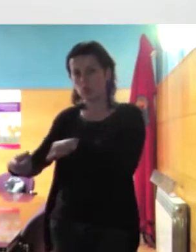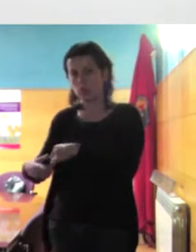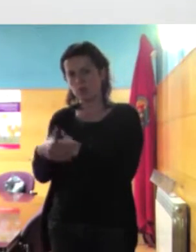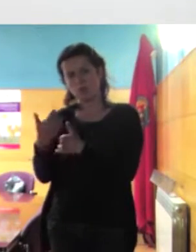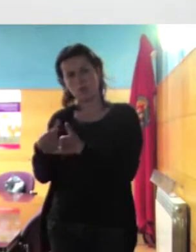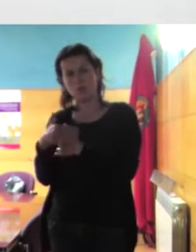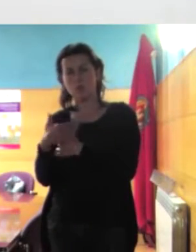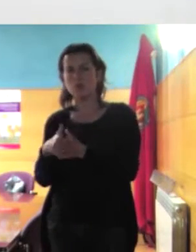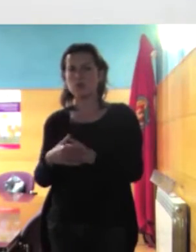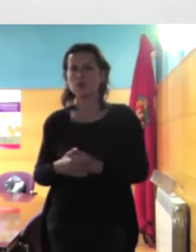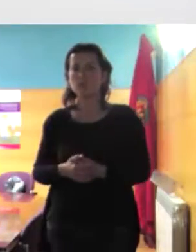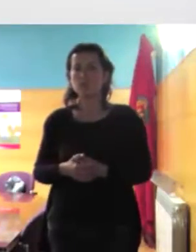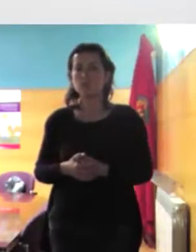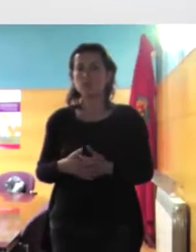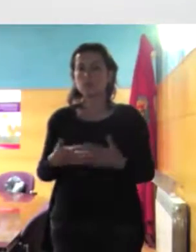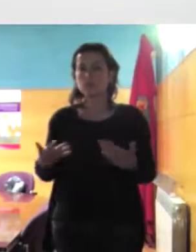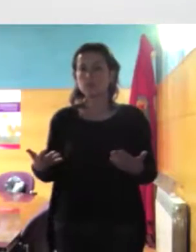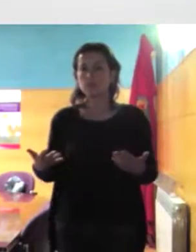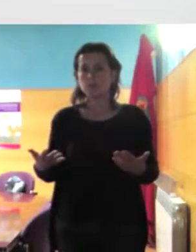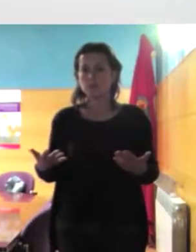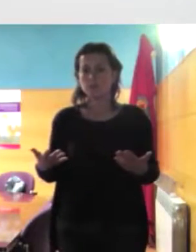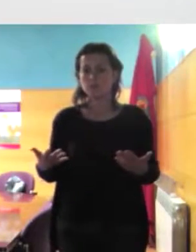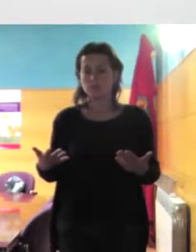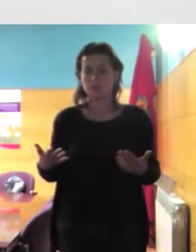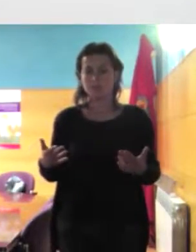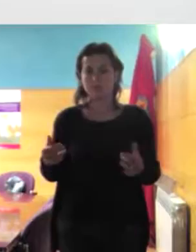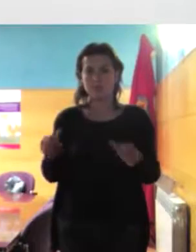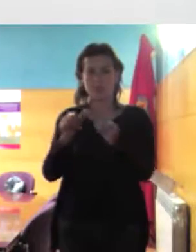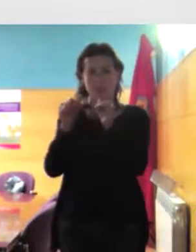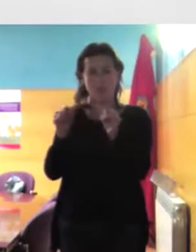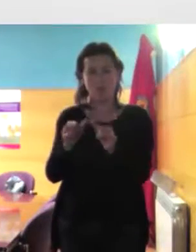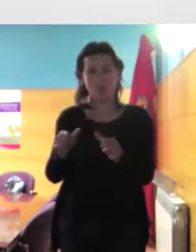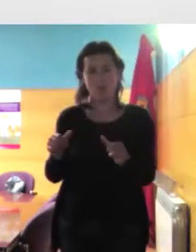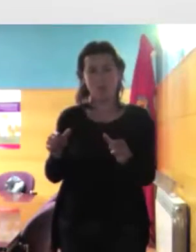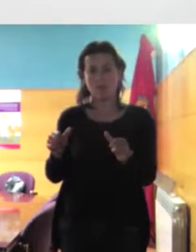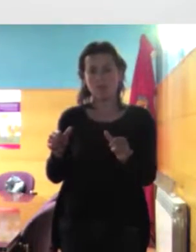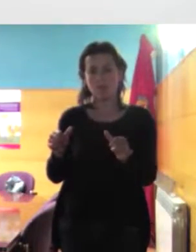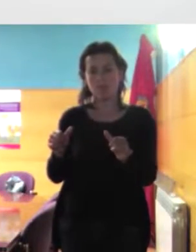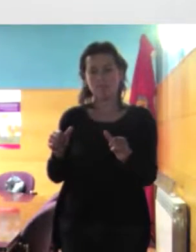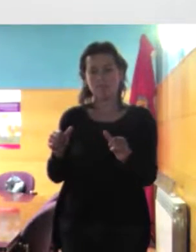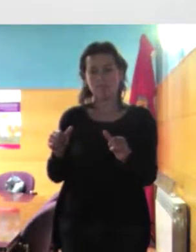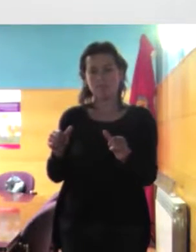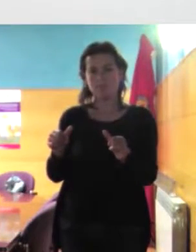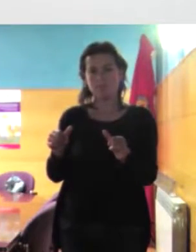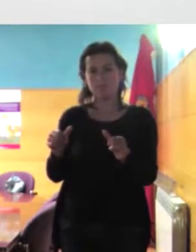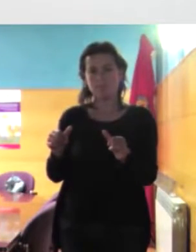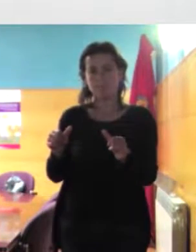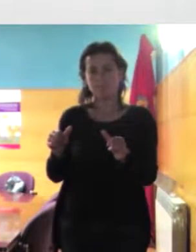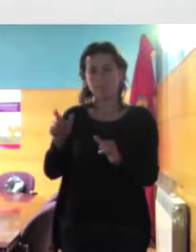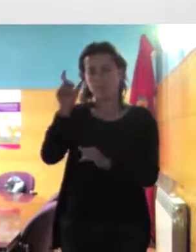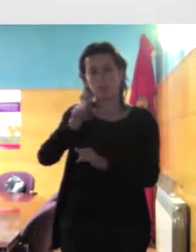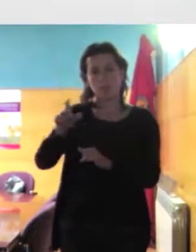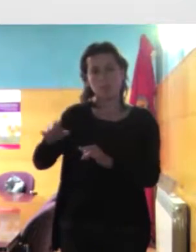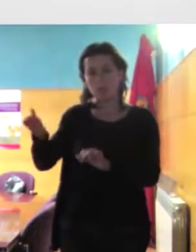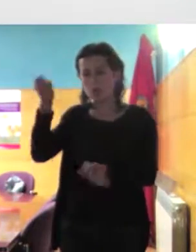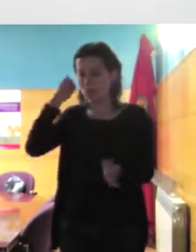entonces vemos que esa manera tan estrecha de entender cómo debe comportarse la gente